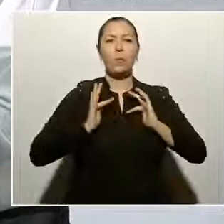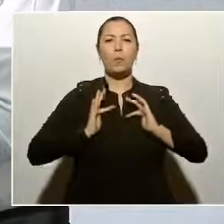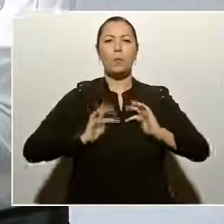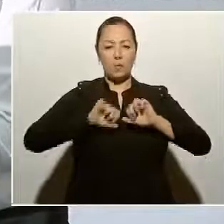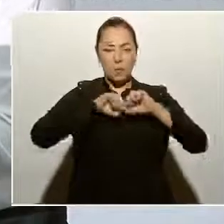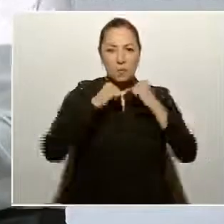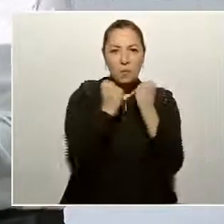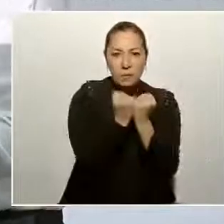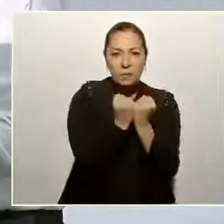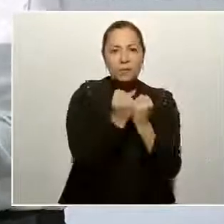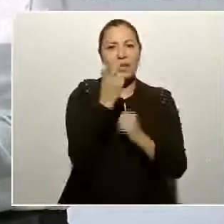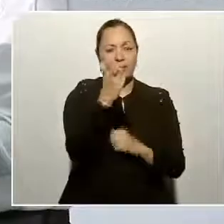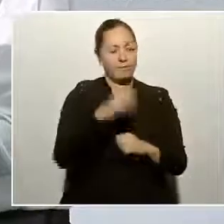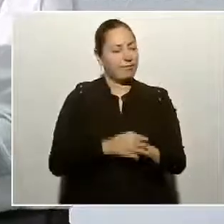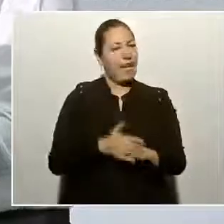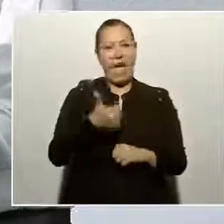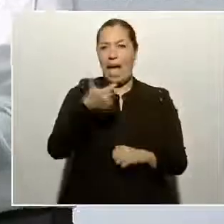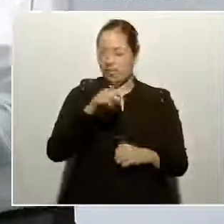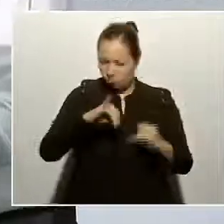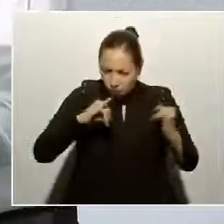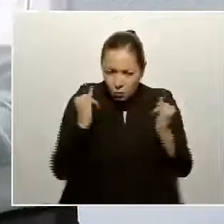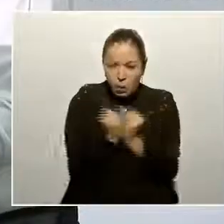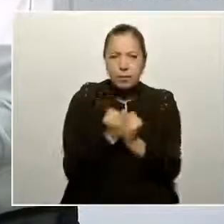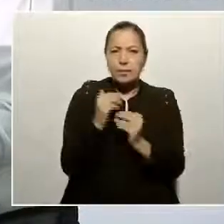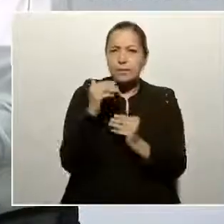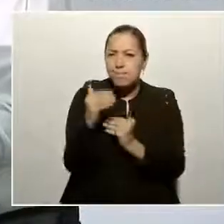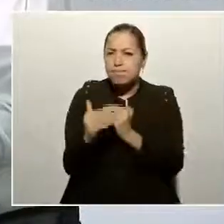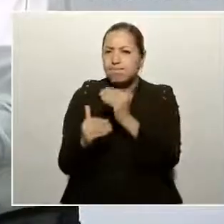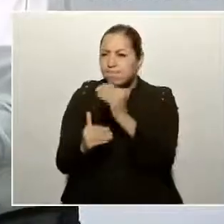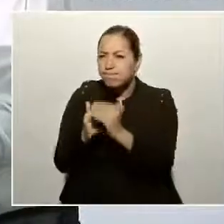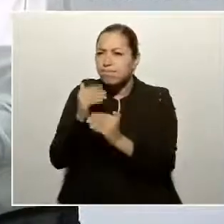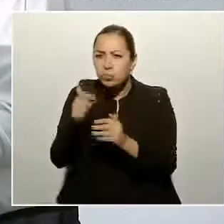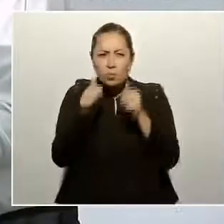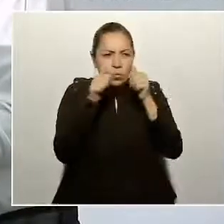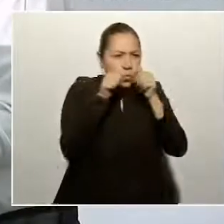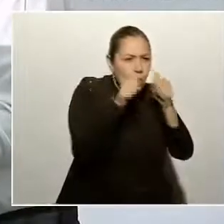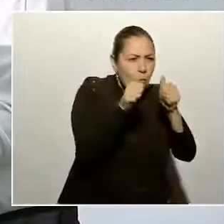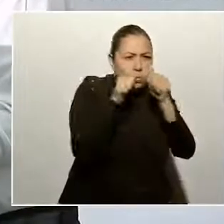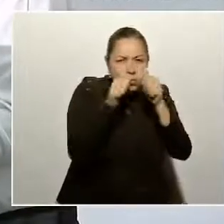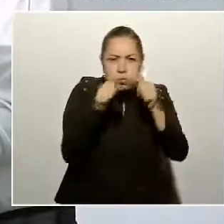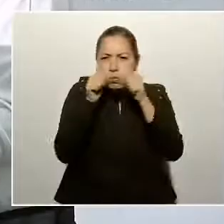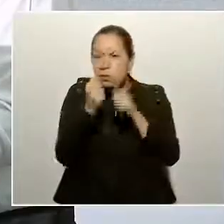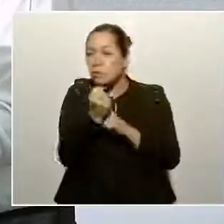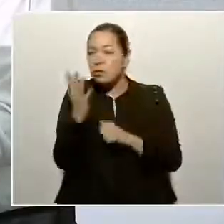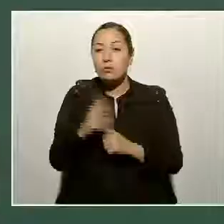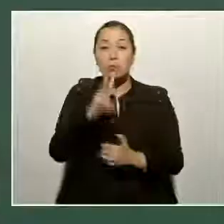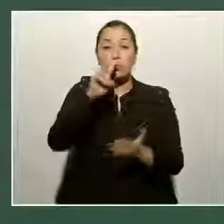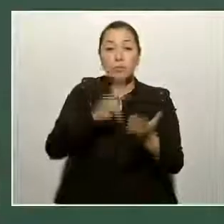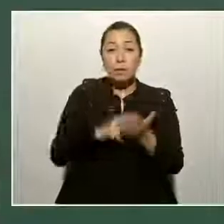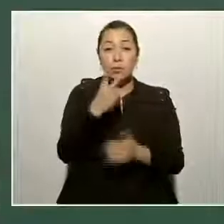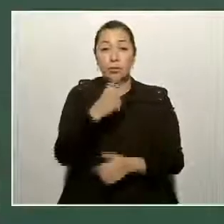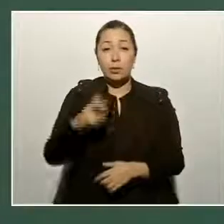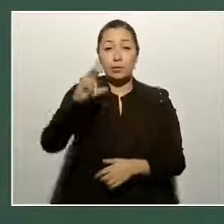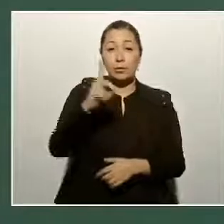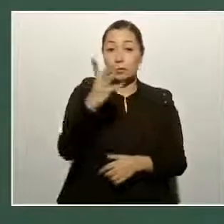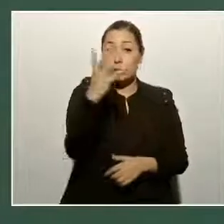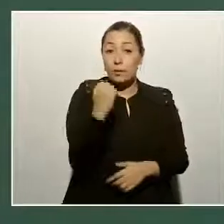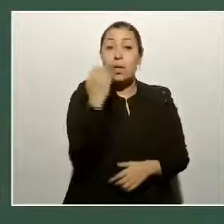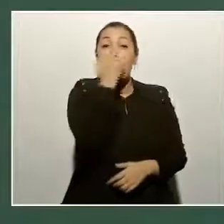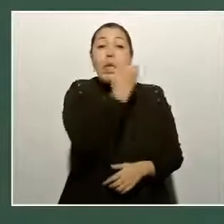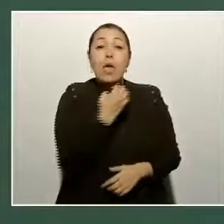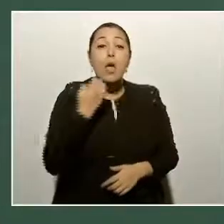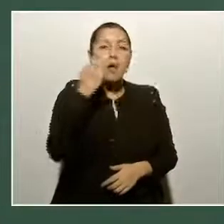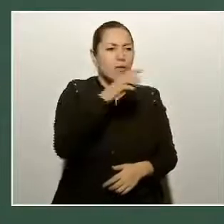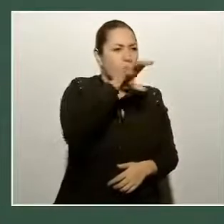Así vamos a atender 2.239 escuelas